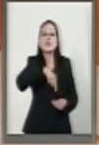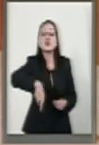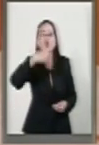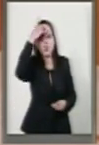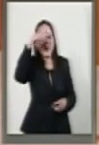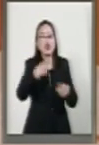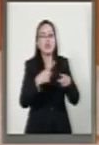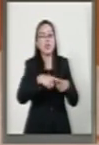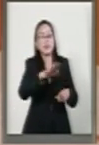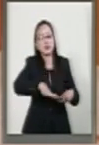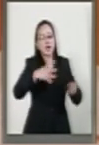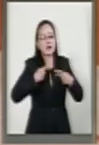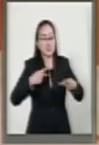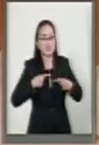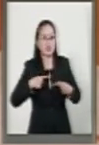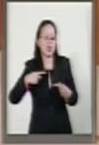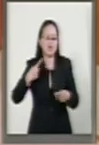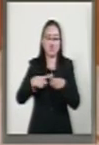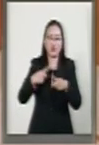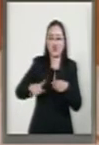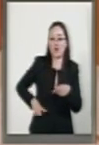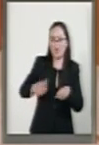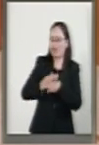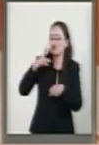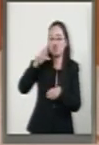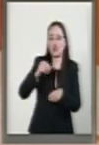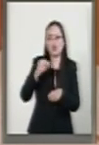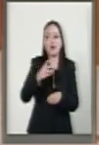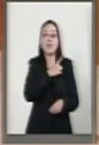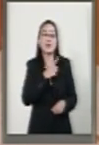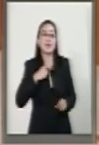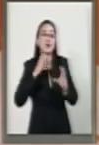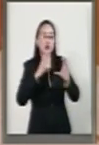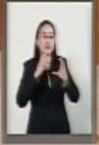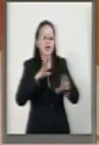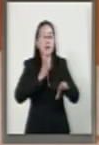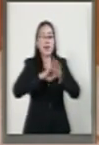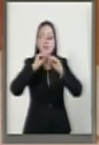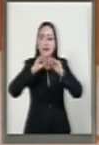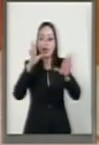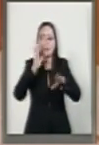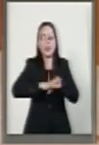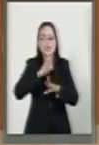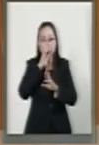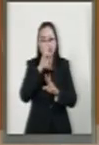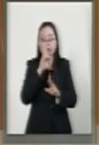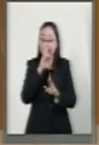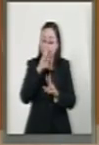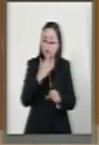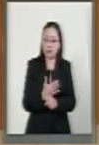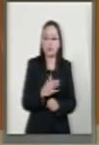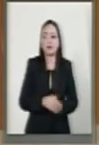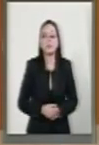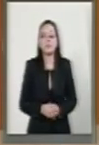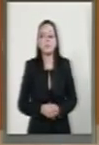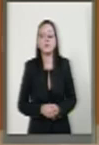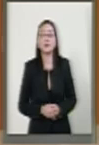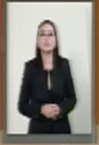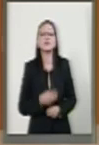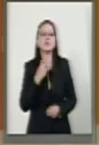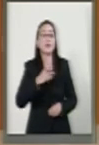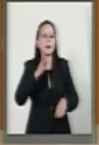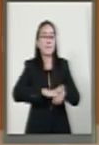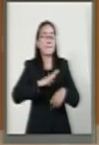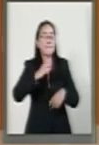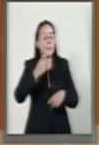que por eso mismo su administración exige total cuidado, transparencia y responsabilidad. La circunstancia económica